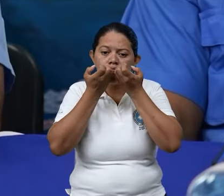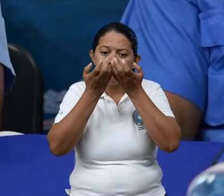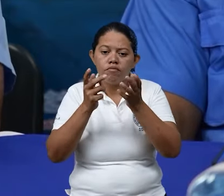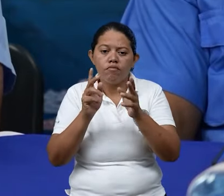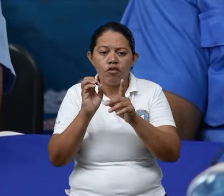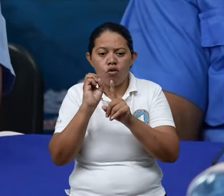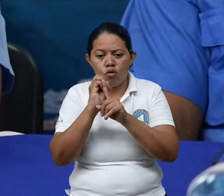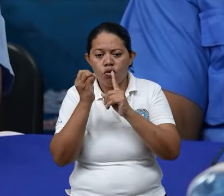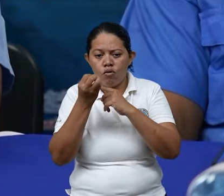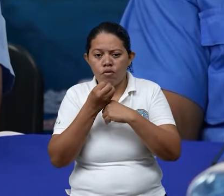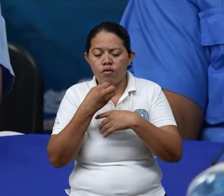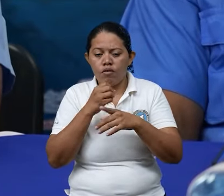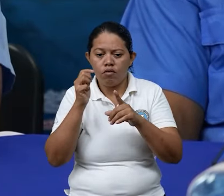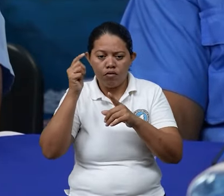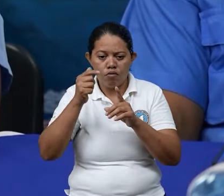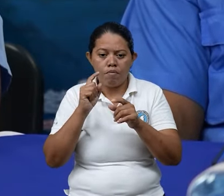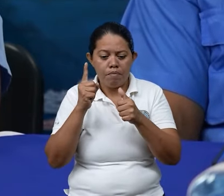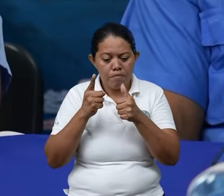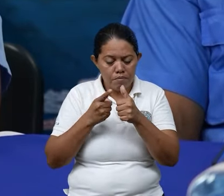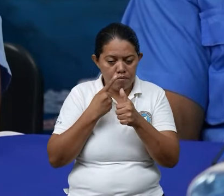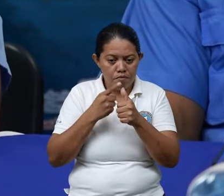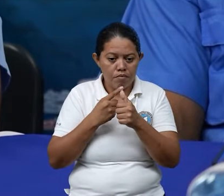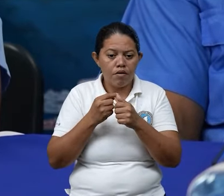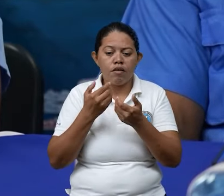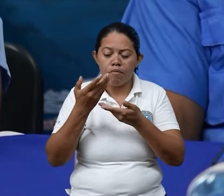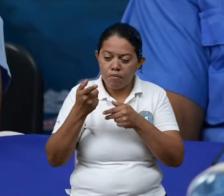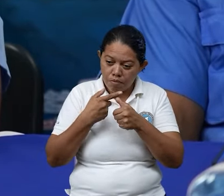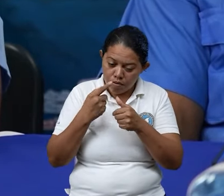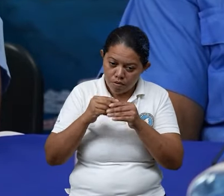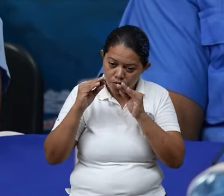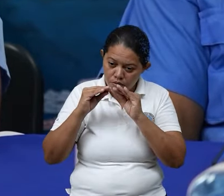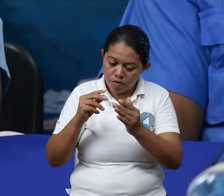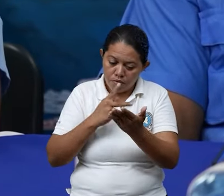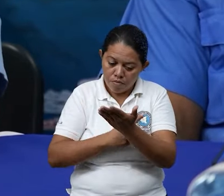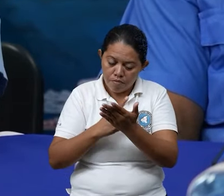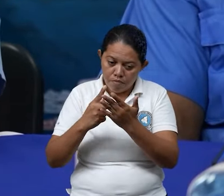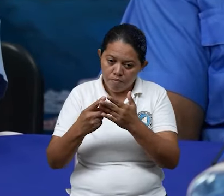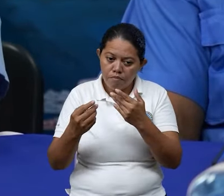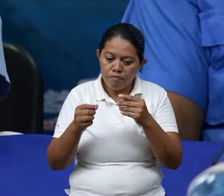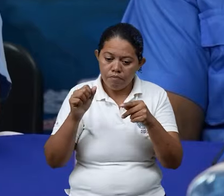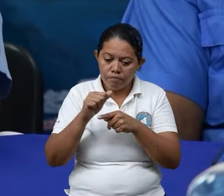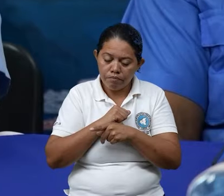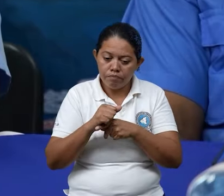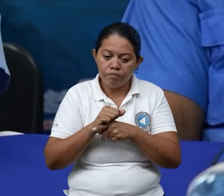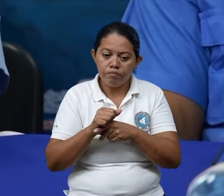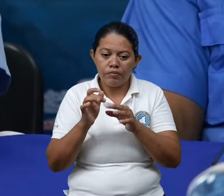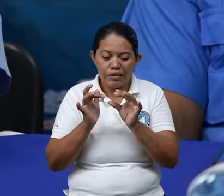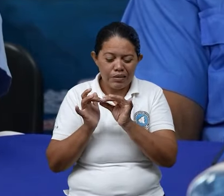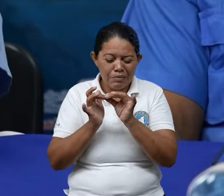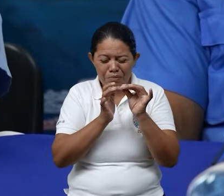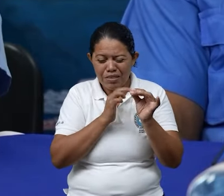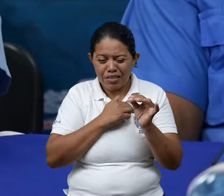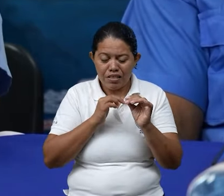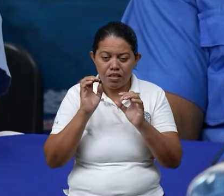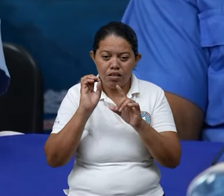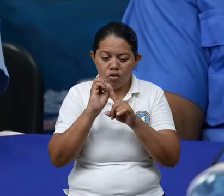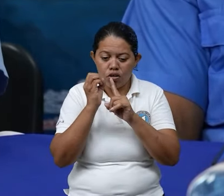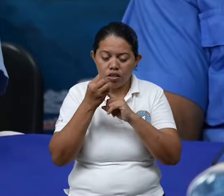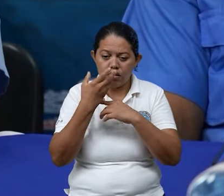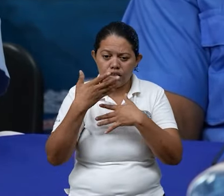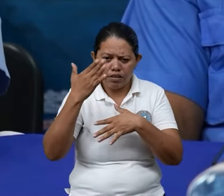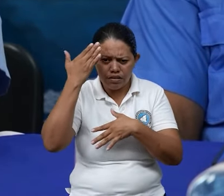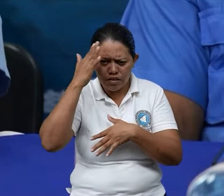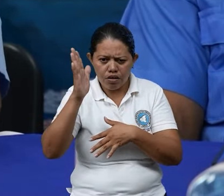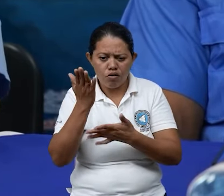a todas las instituciones primero a preparar sus planes contingentes desde la especialidad de cada institución